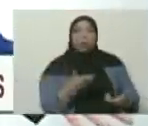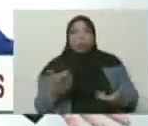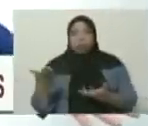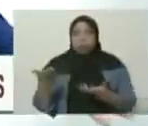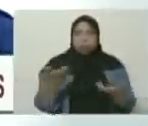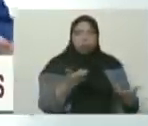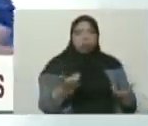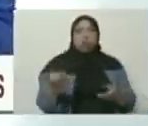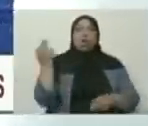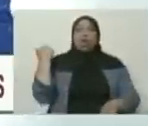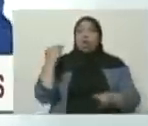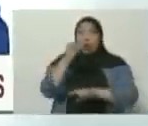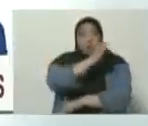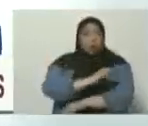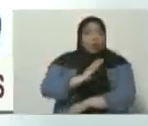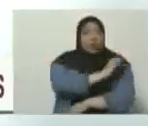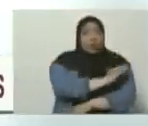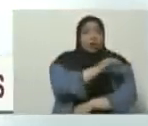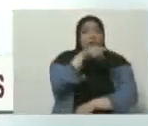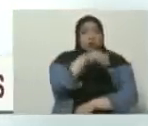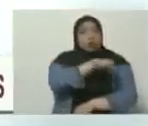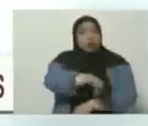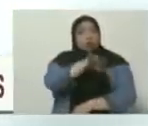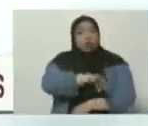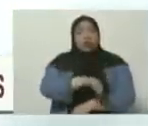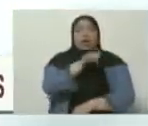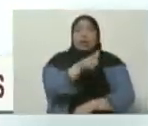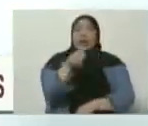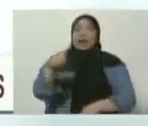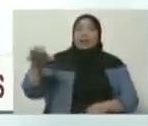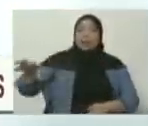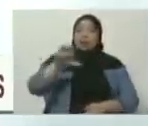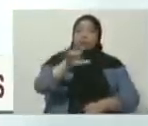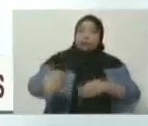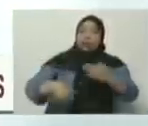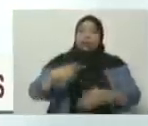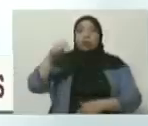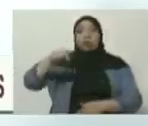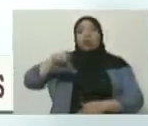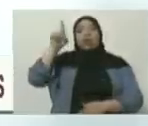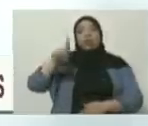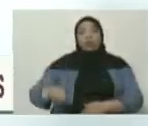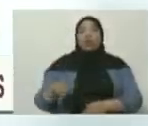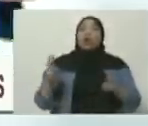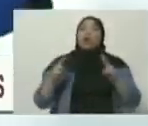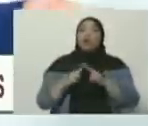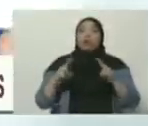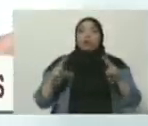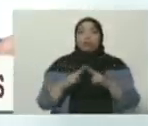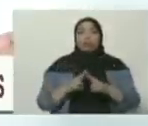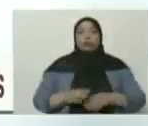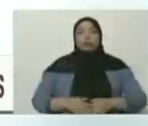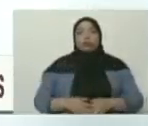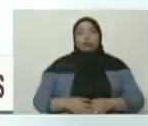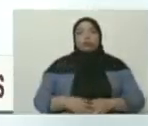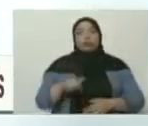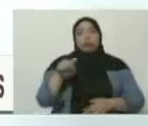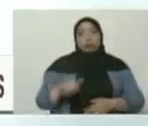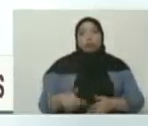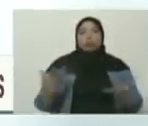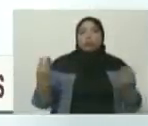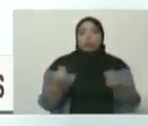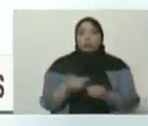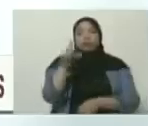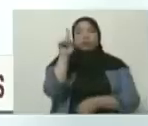protección civil, están activados en cada estado, en las próximas horas también se dará a conocer los refugios a que ha hecho